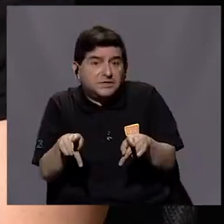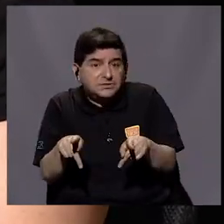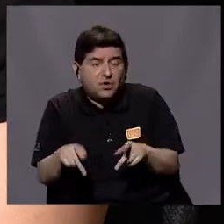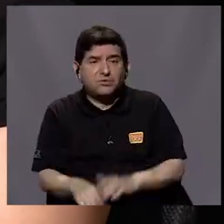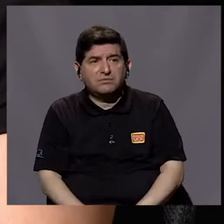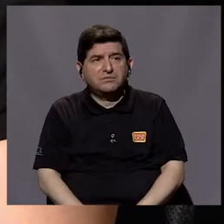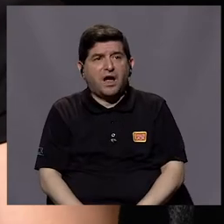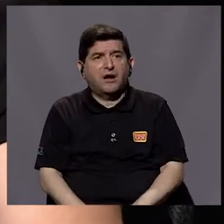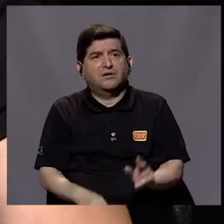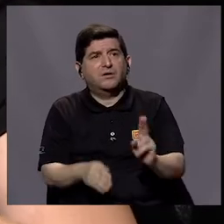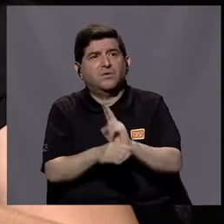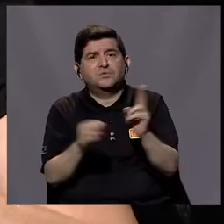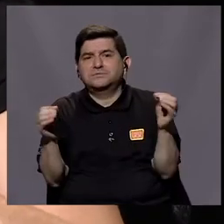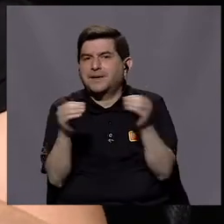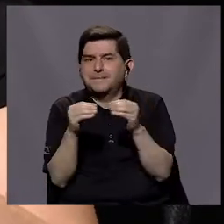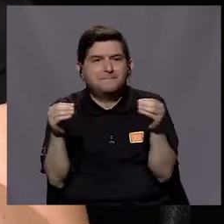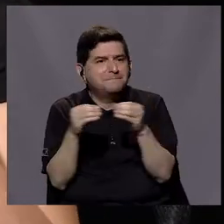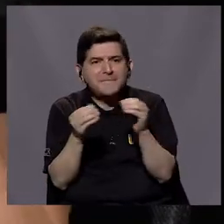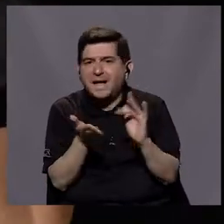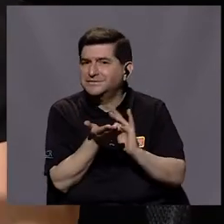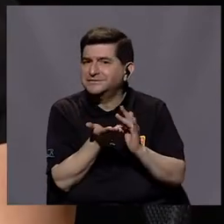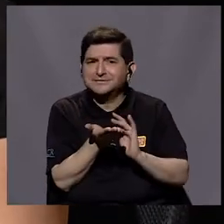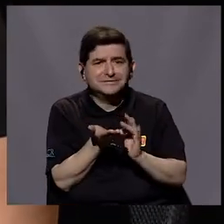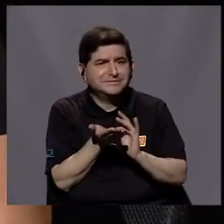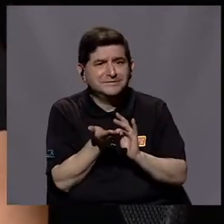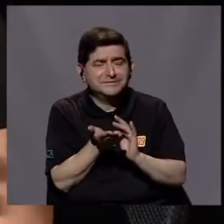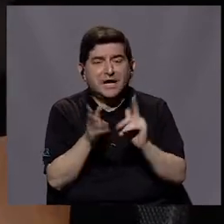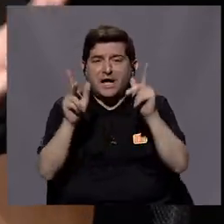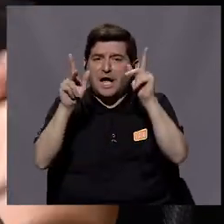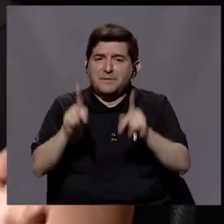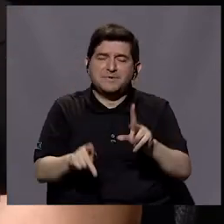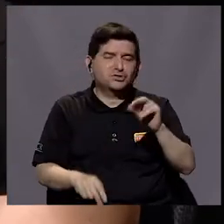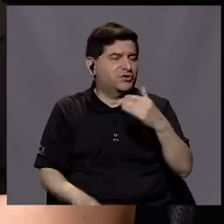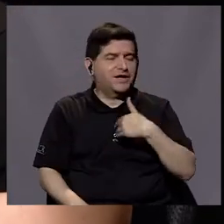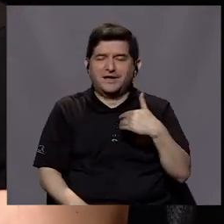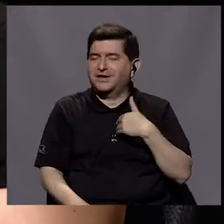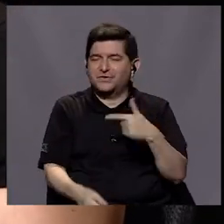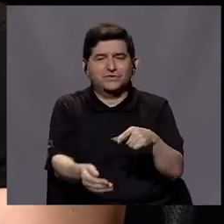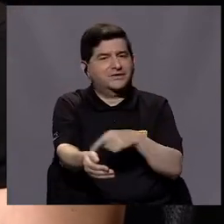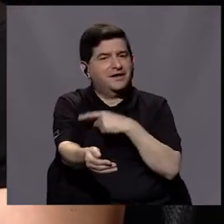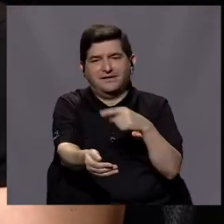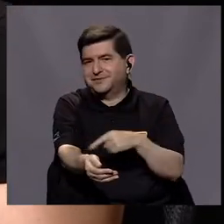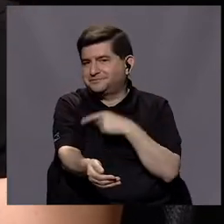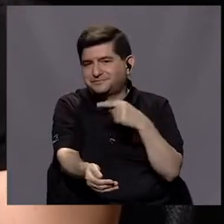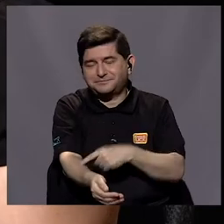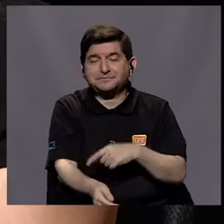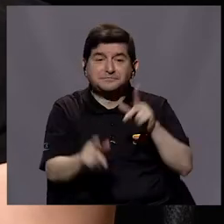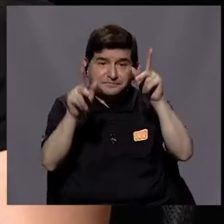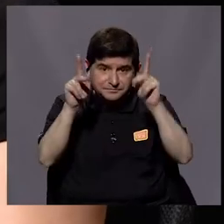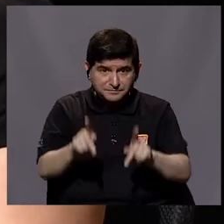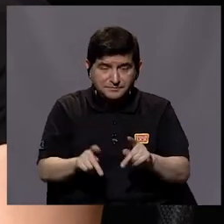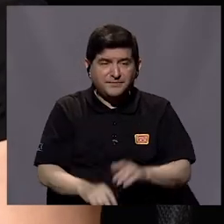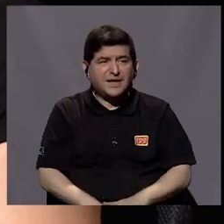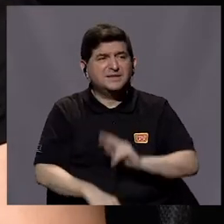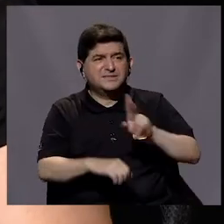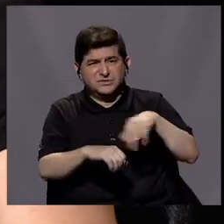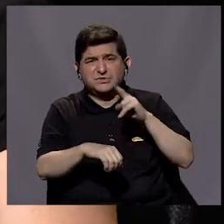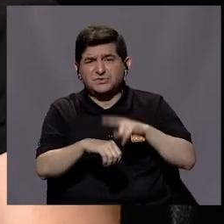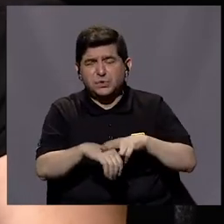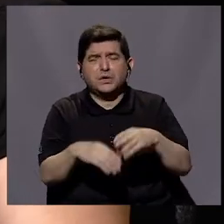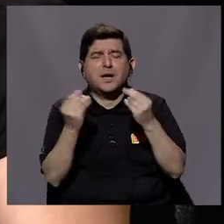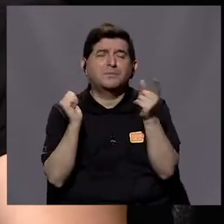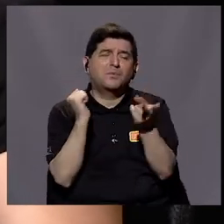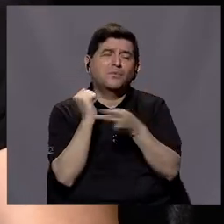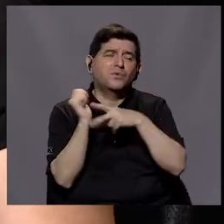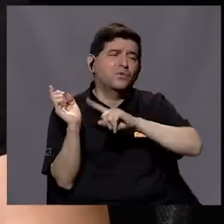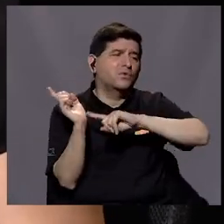persona que en promedio consume muchísimos más medicamentos que una persona que no tiene diabetes. Es una persona que en promedio